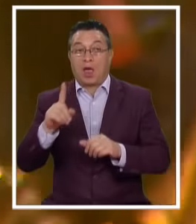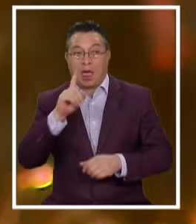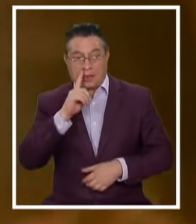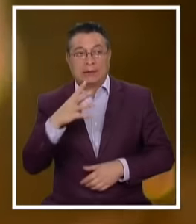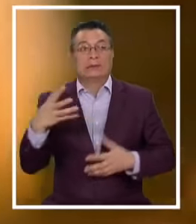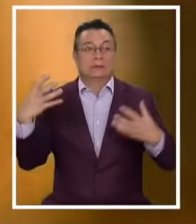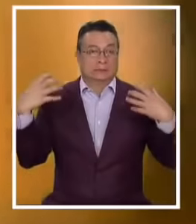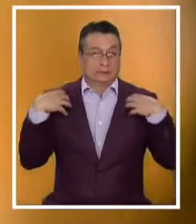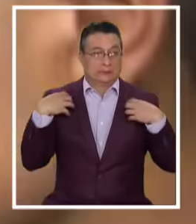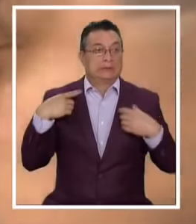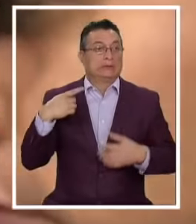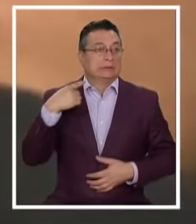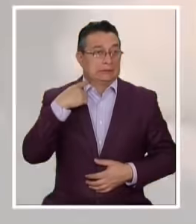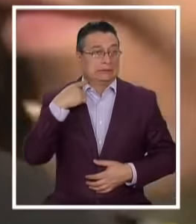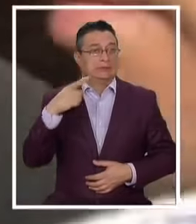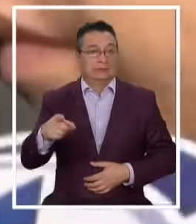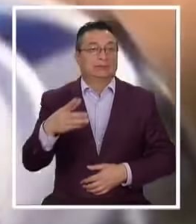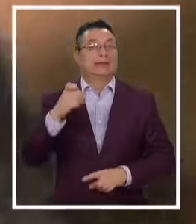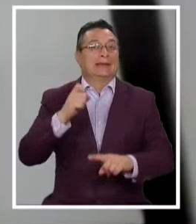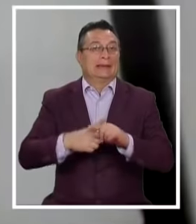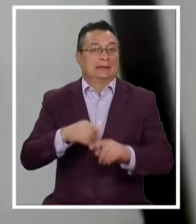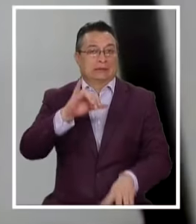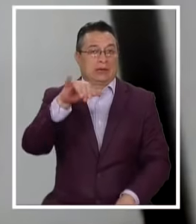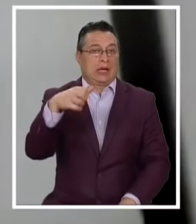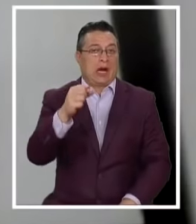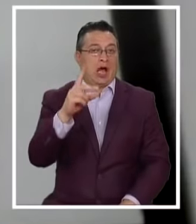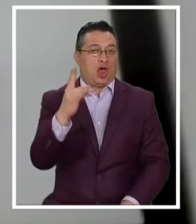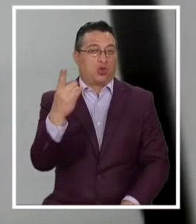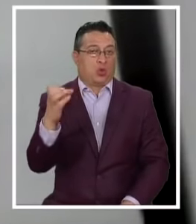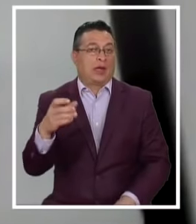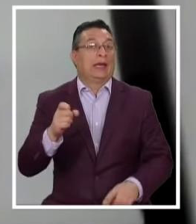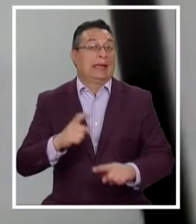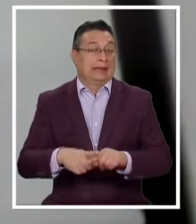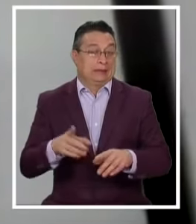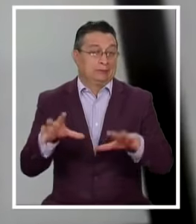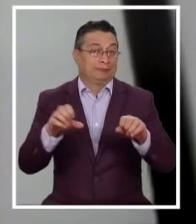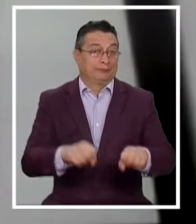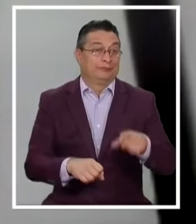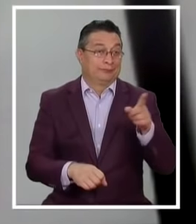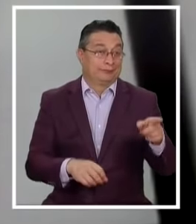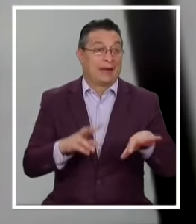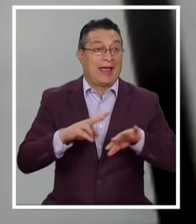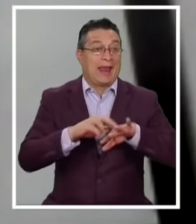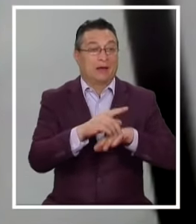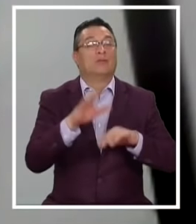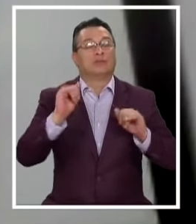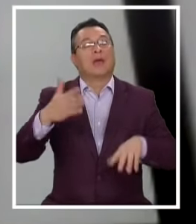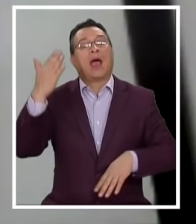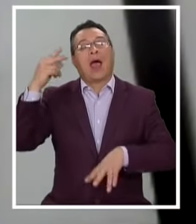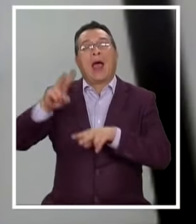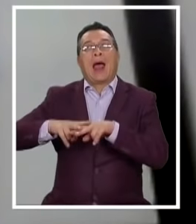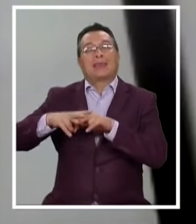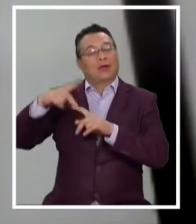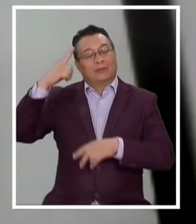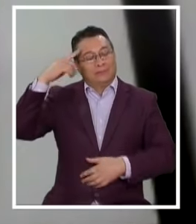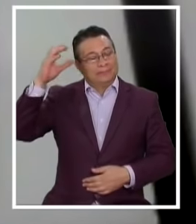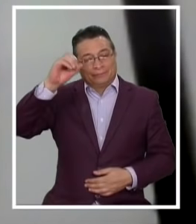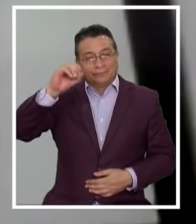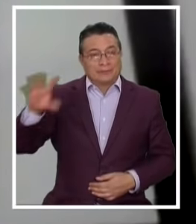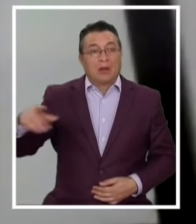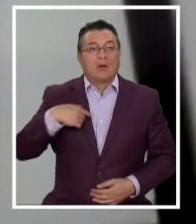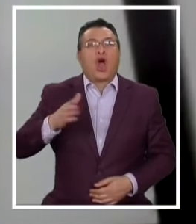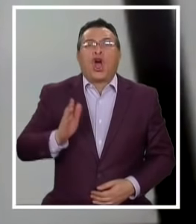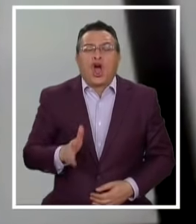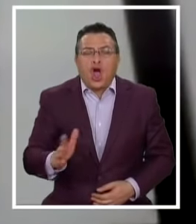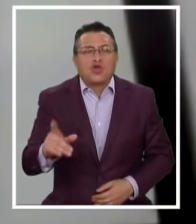mochila Muy pesada Ser el equipo De Sergio Hadwe Obviamente Uno a veces Cree que No puede sacar Su pasado Pero me llama La atención Que